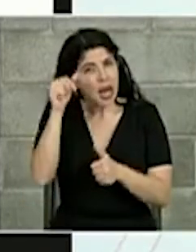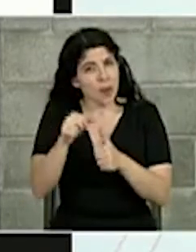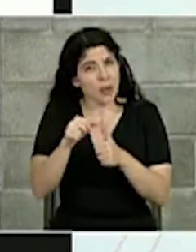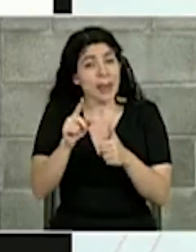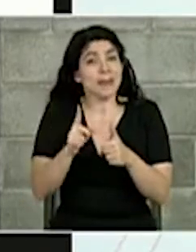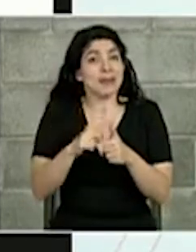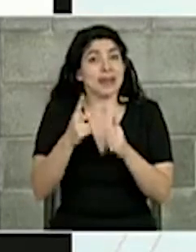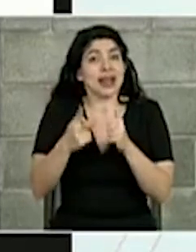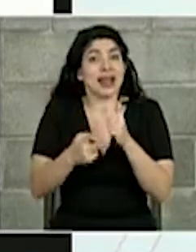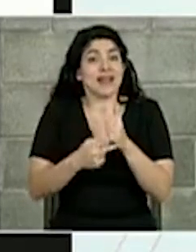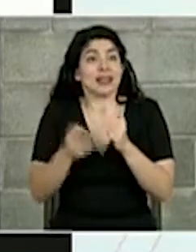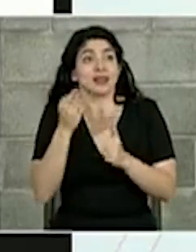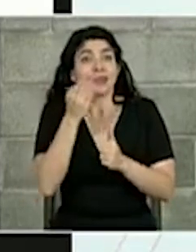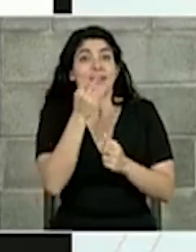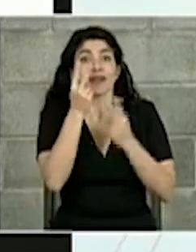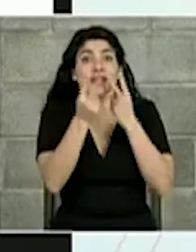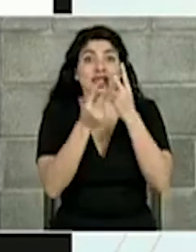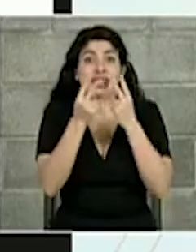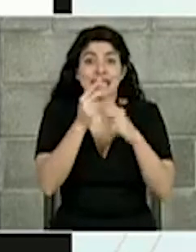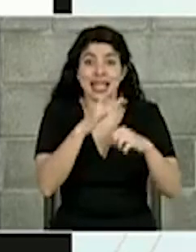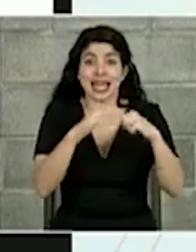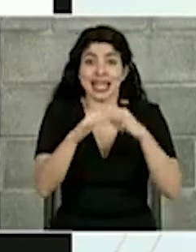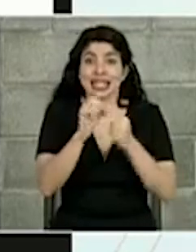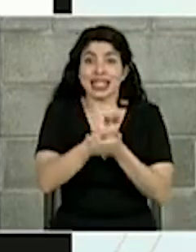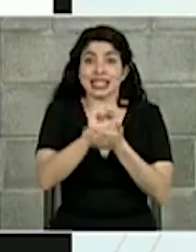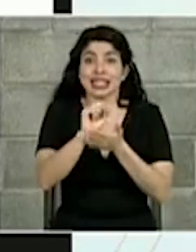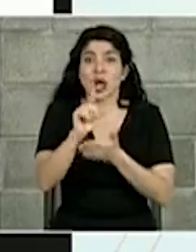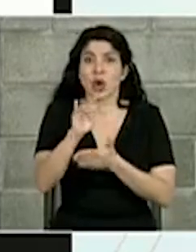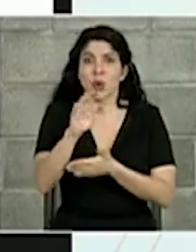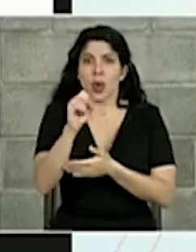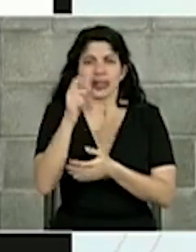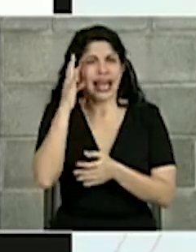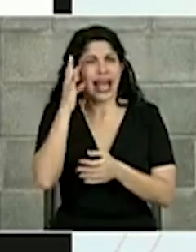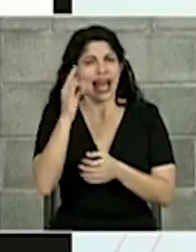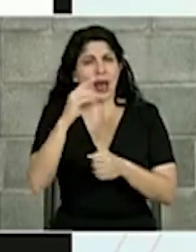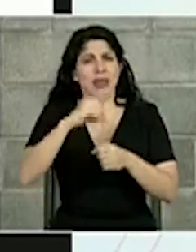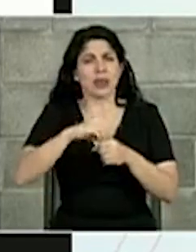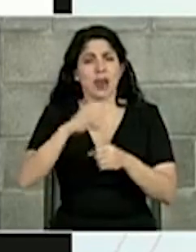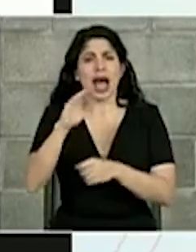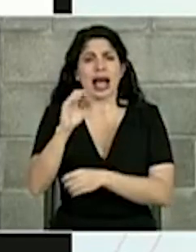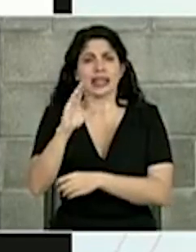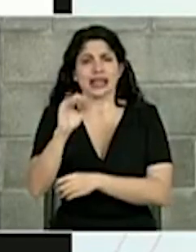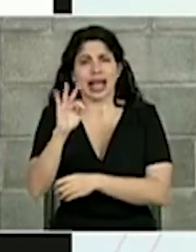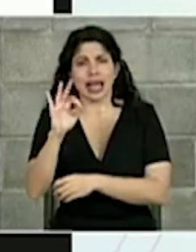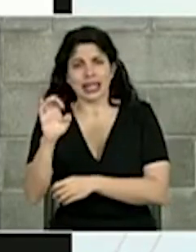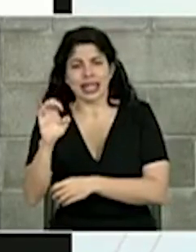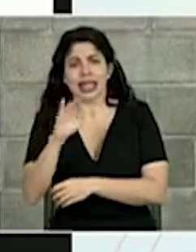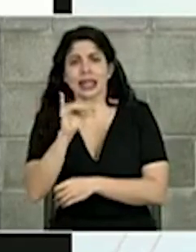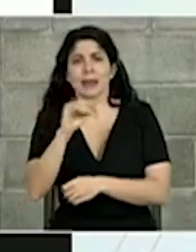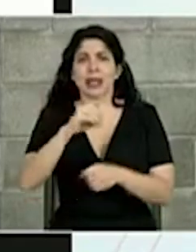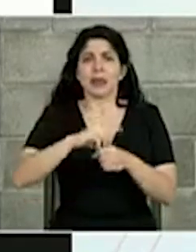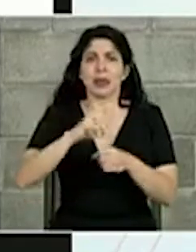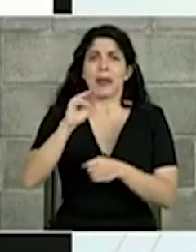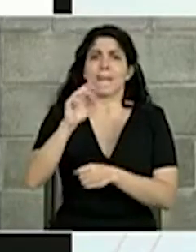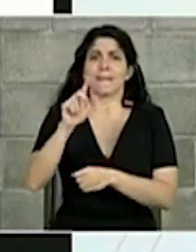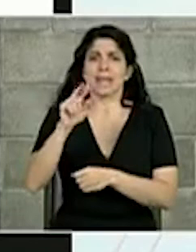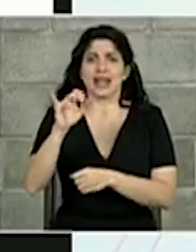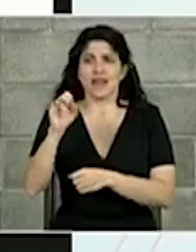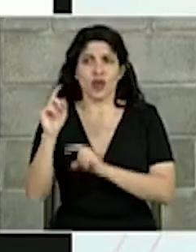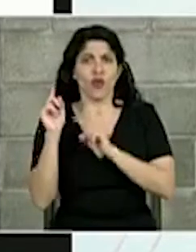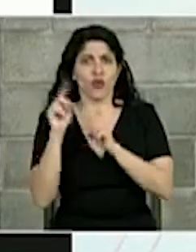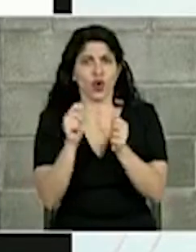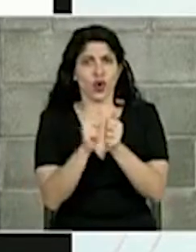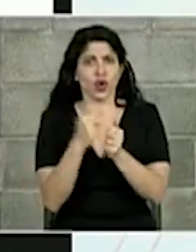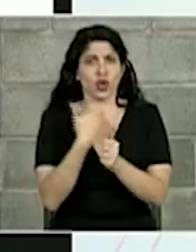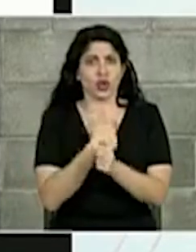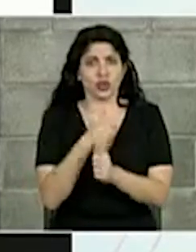primera visita que hicimos a San Lucas, donde me parece que el diputado Cascante, el diputado también don Melvin nos acompañó, varios